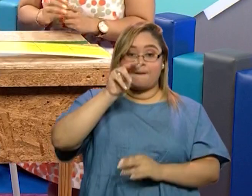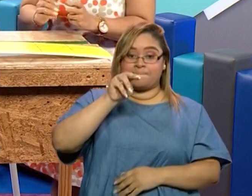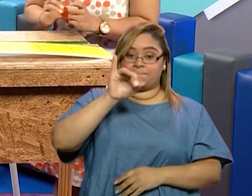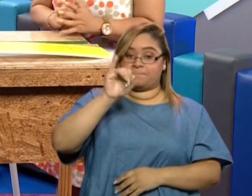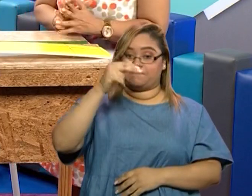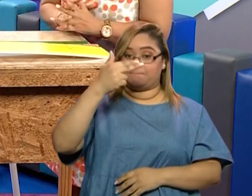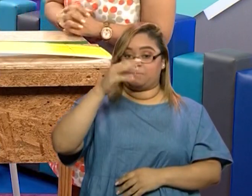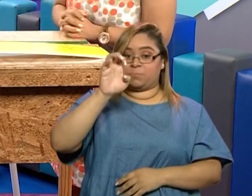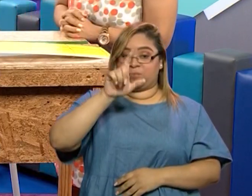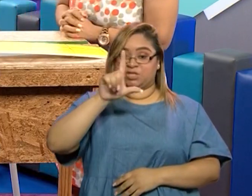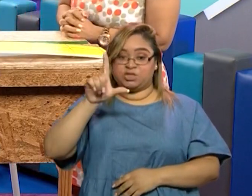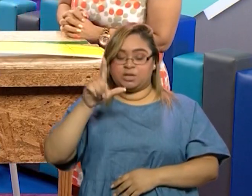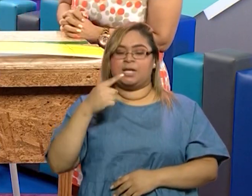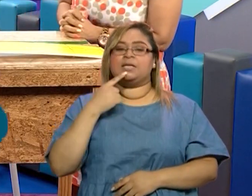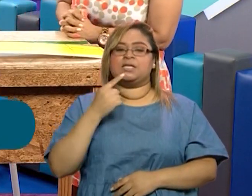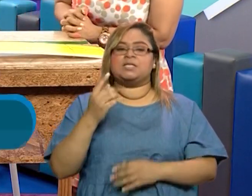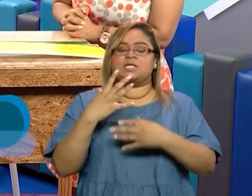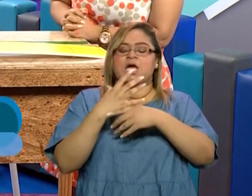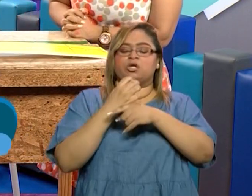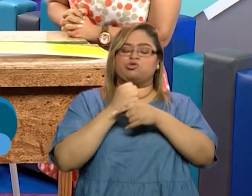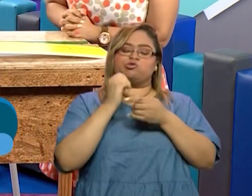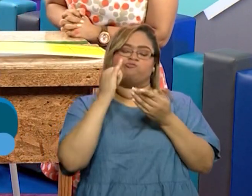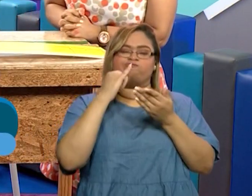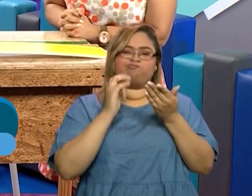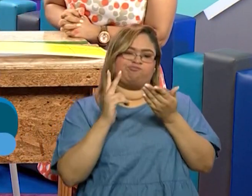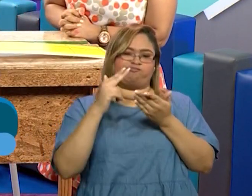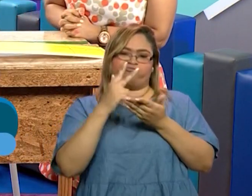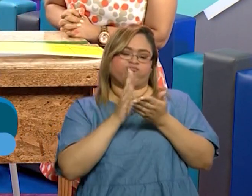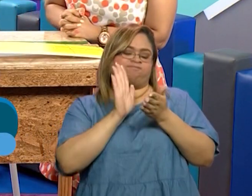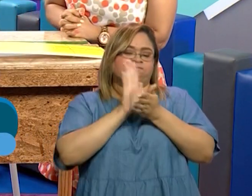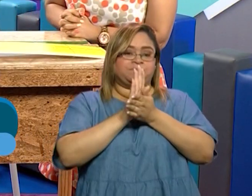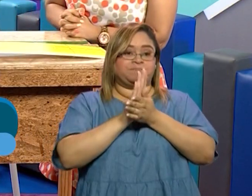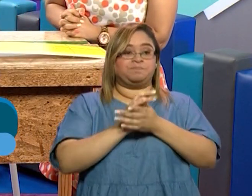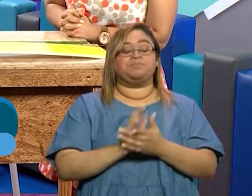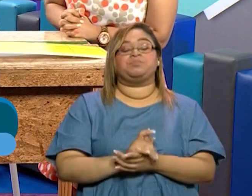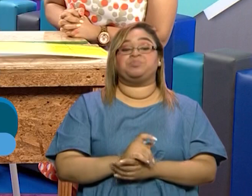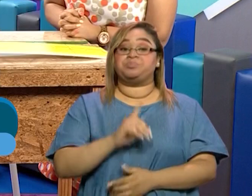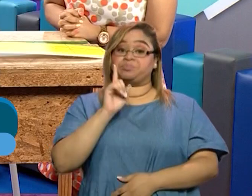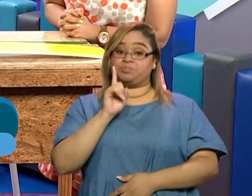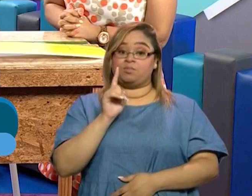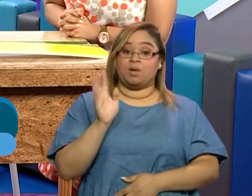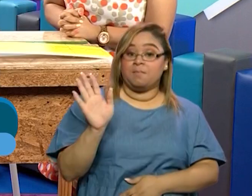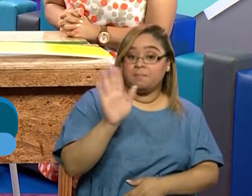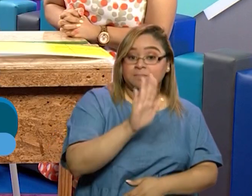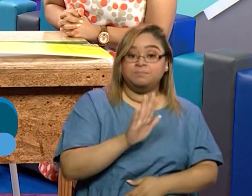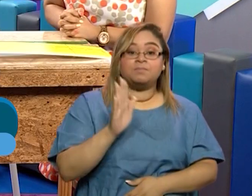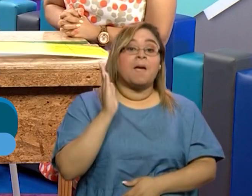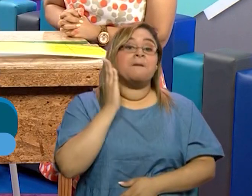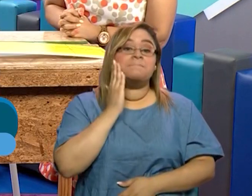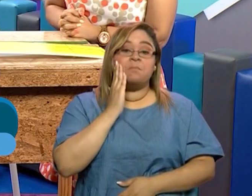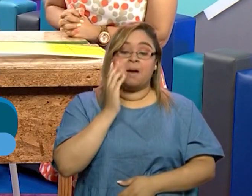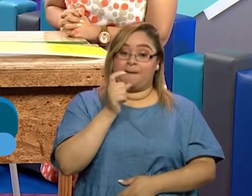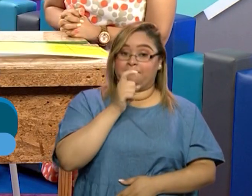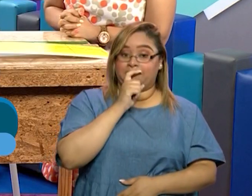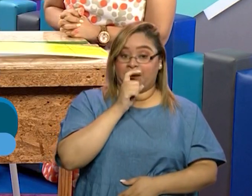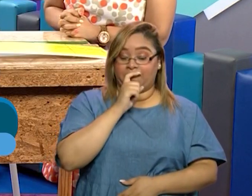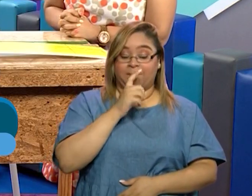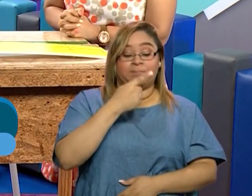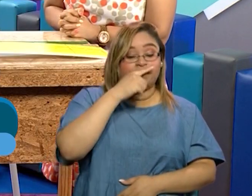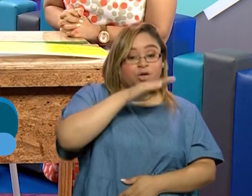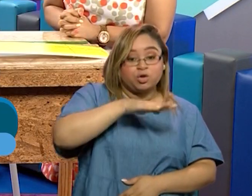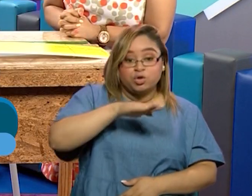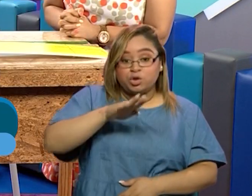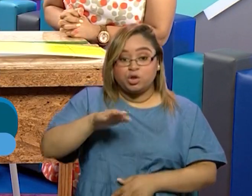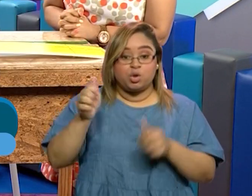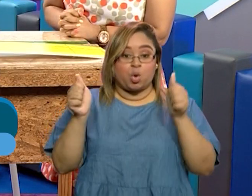consultar. A ver, maestra Michelle. Así es, padres de familia. Están muy atentos porque es importante que nuestros chicos con discapacidad,